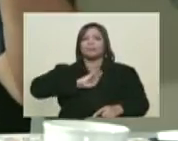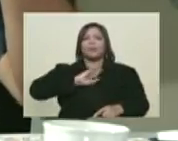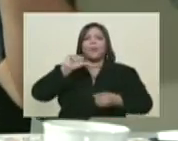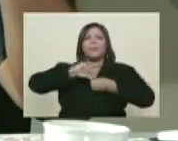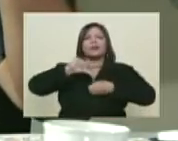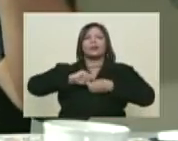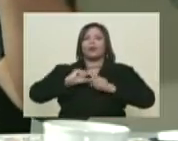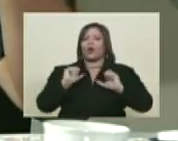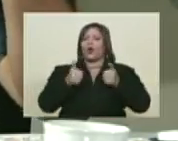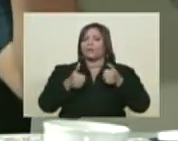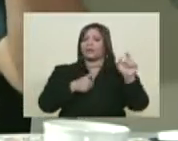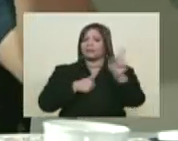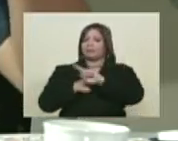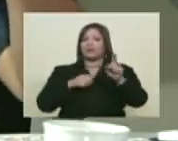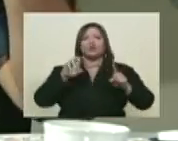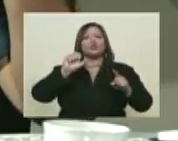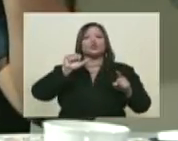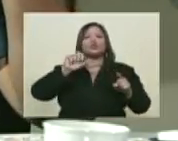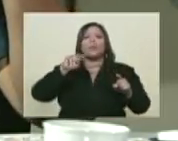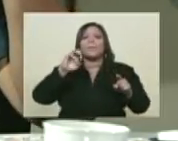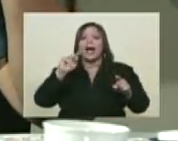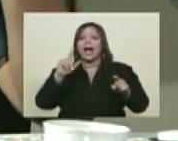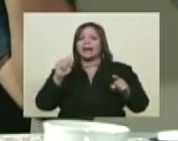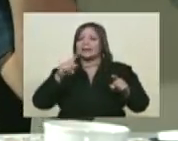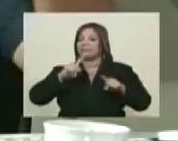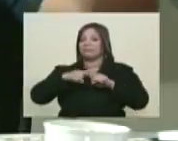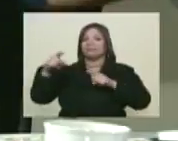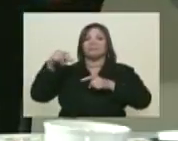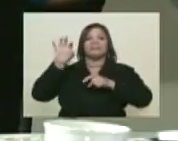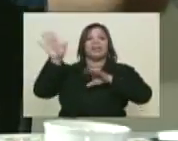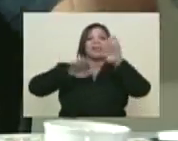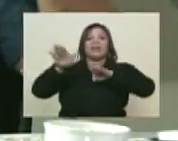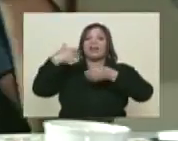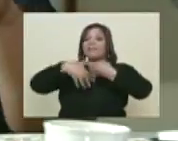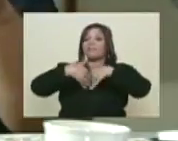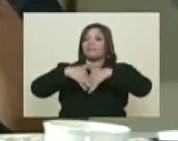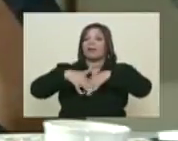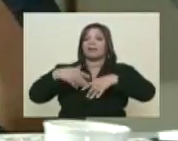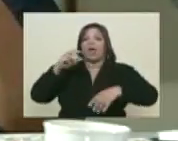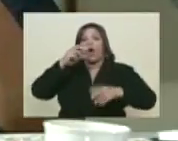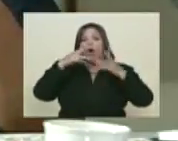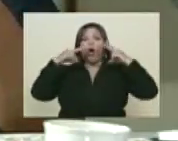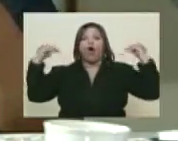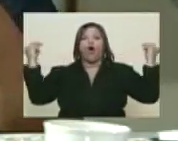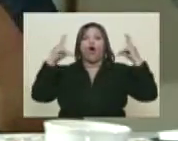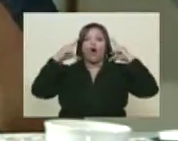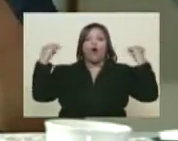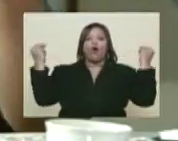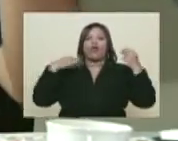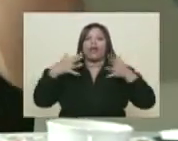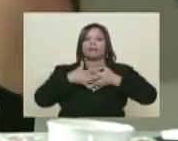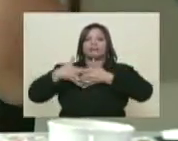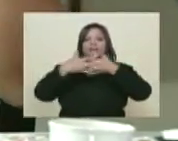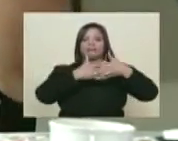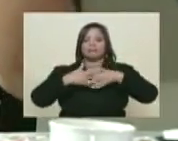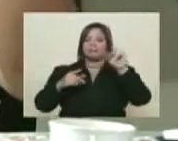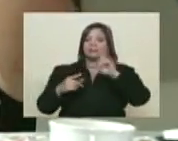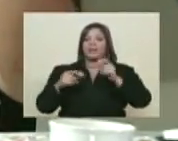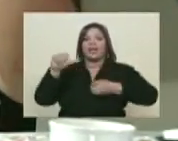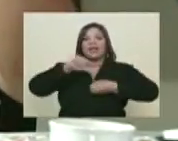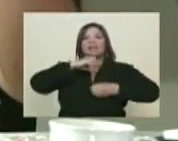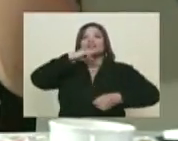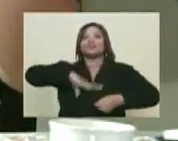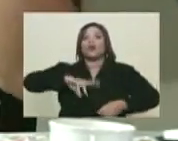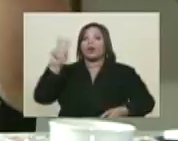no comienza con el sumaque. El sumaque es de las transnacionales, Ernesto. De los holandeses, de los ingleses, de los norteamericanos. La historia del petróleo